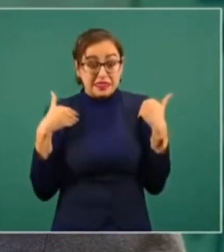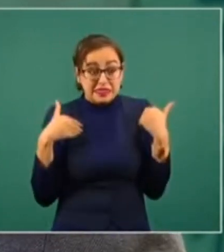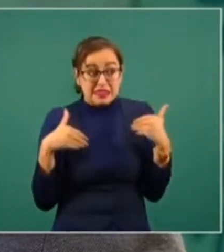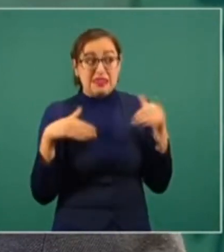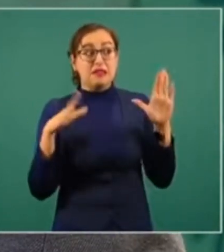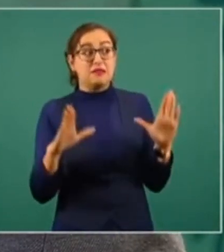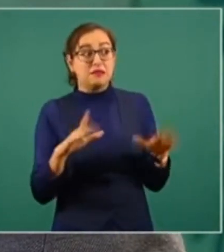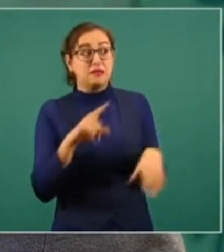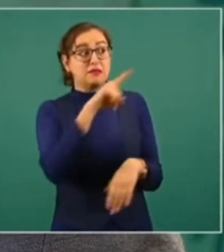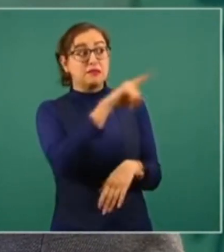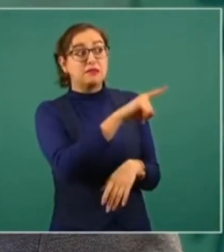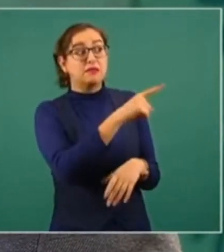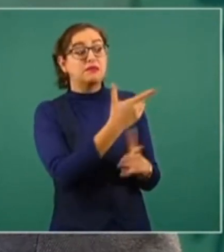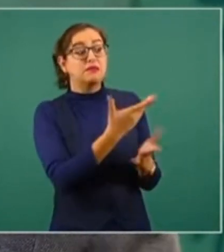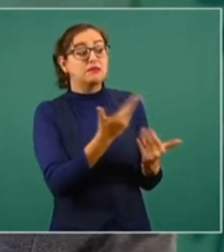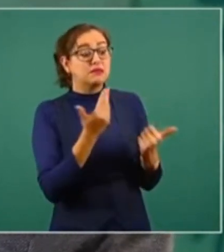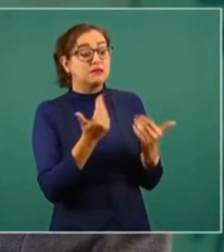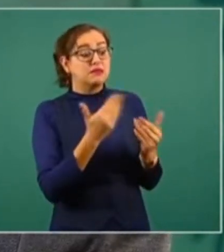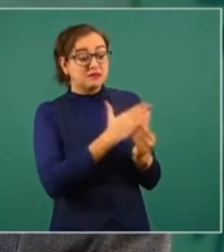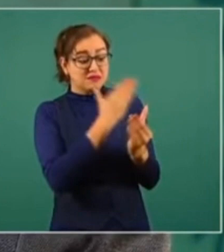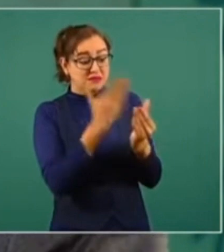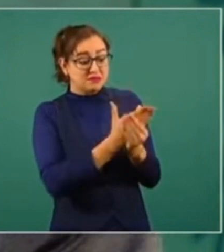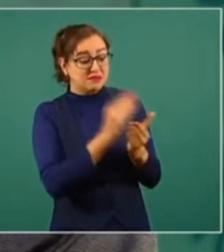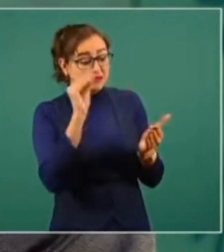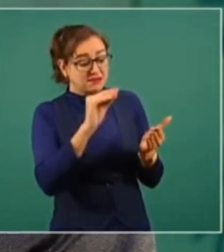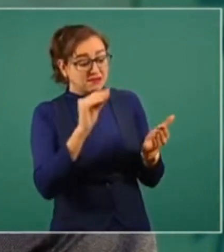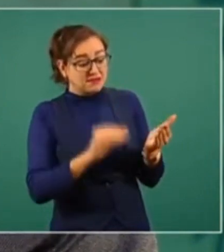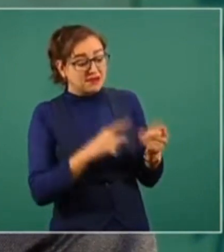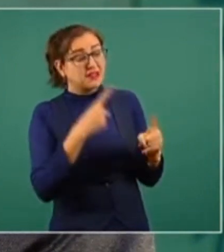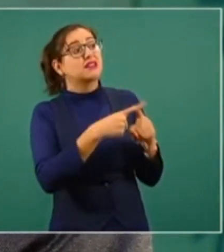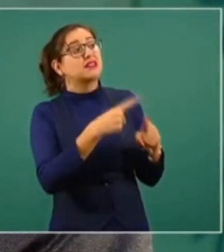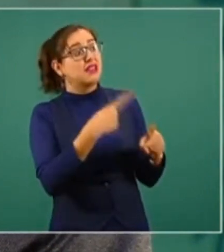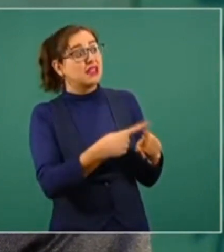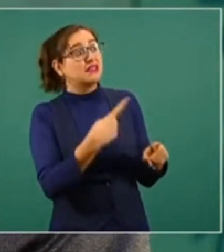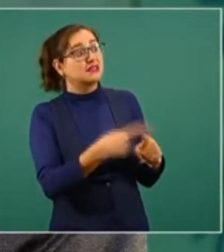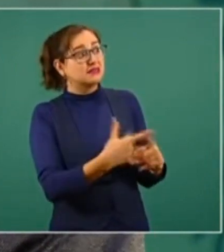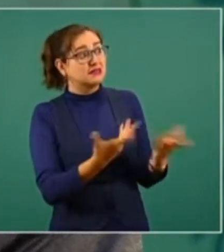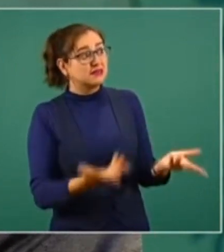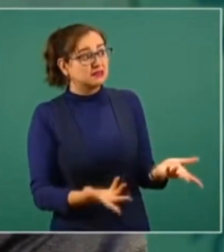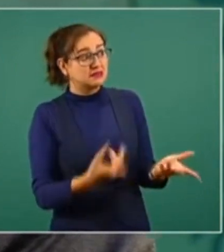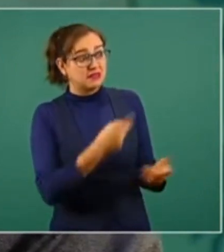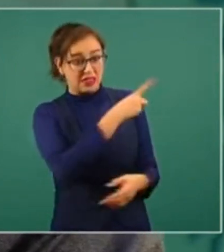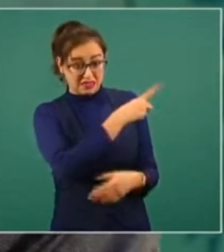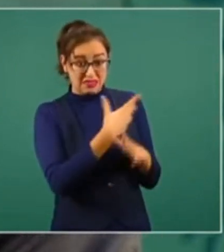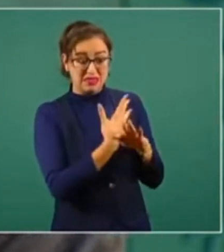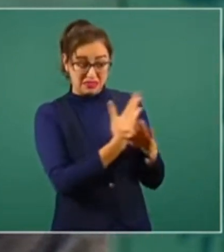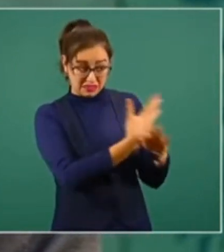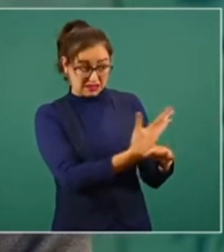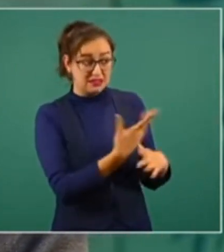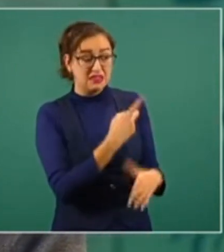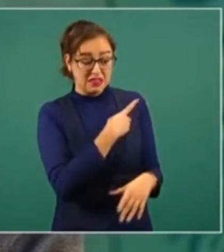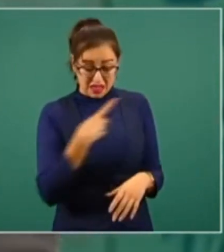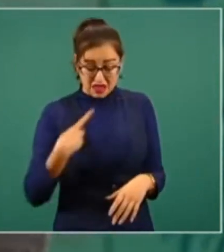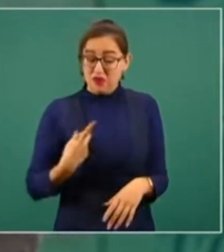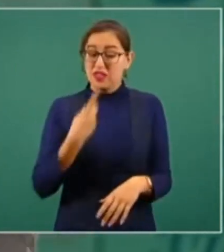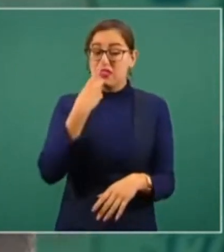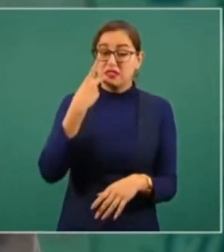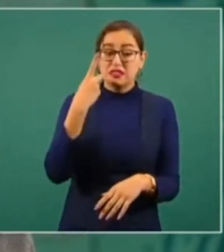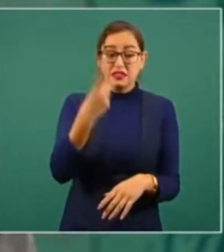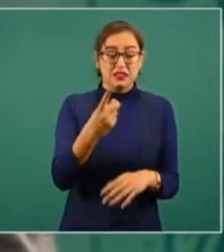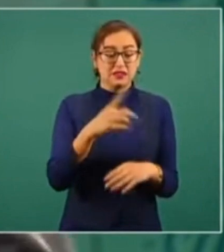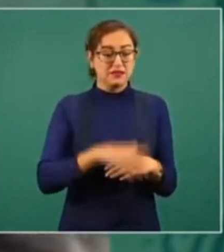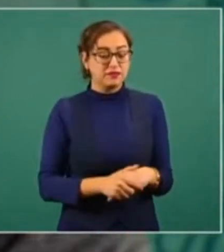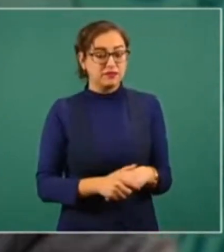el expediente, quién lo fabricó, por qué lo dan a